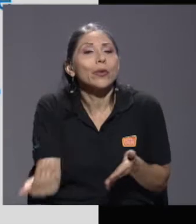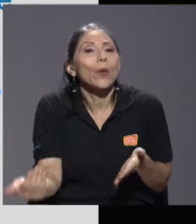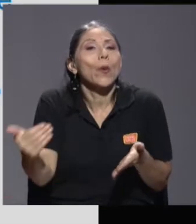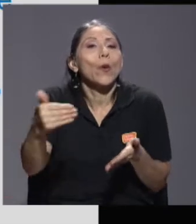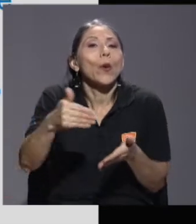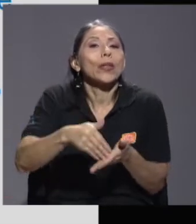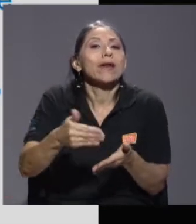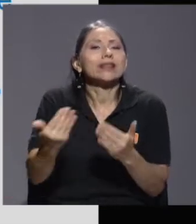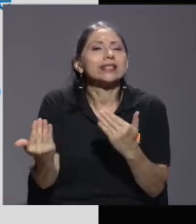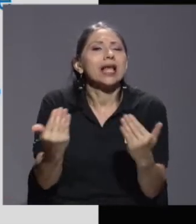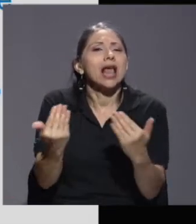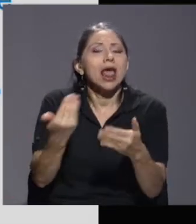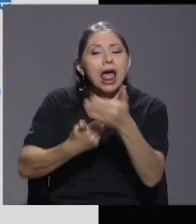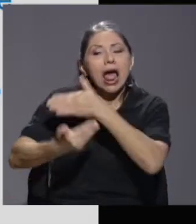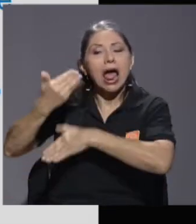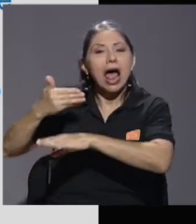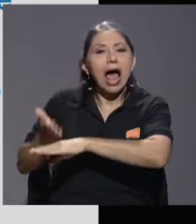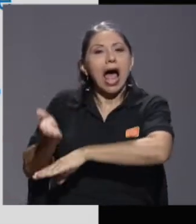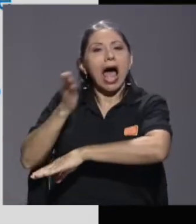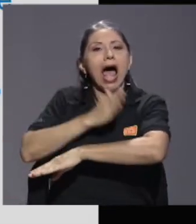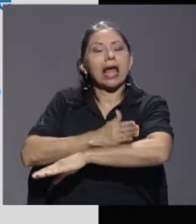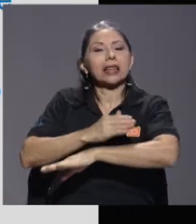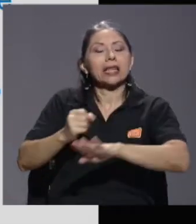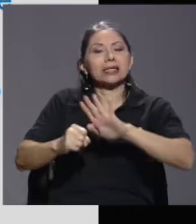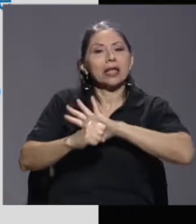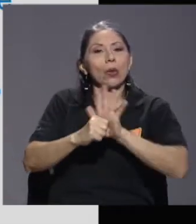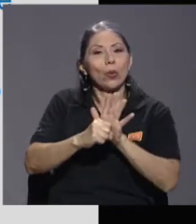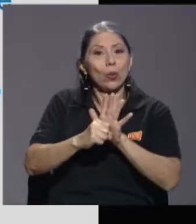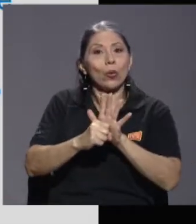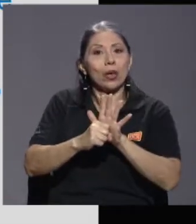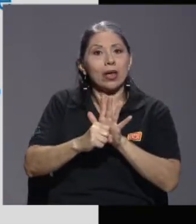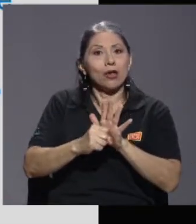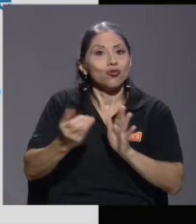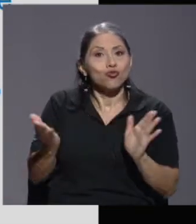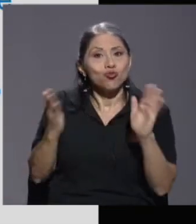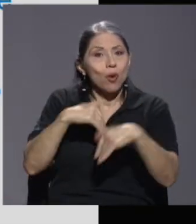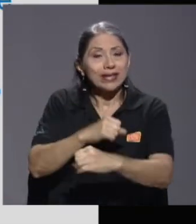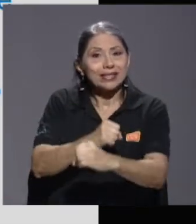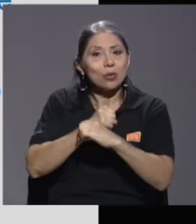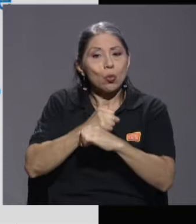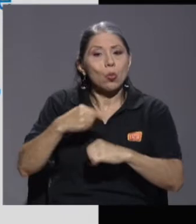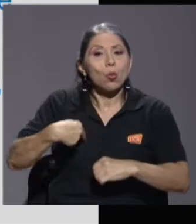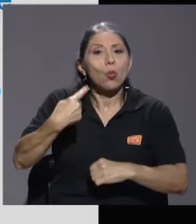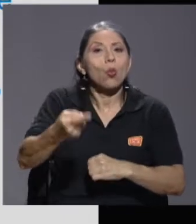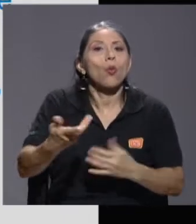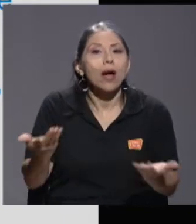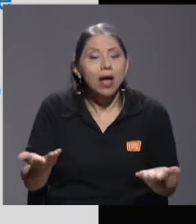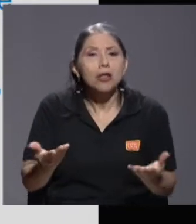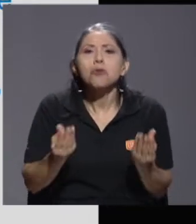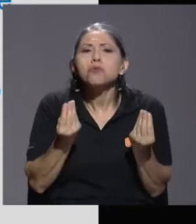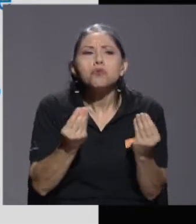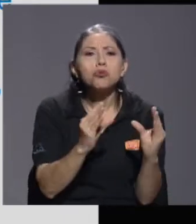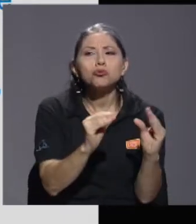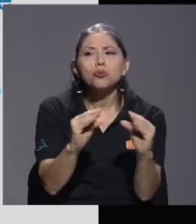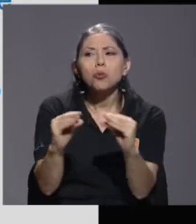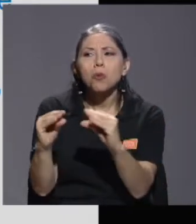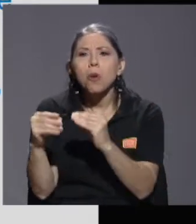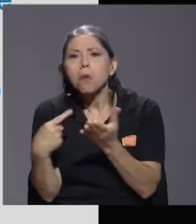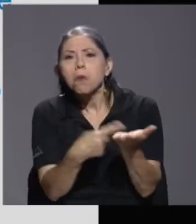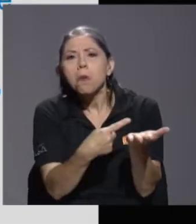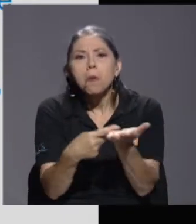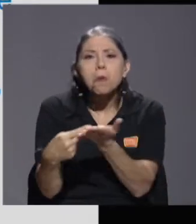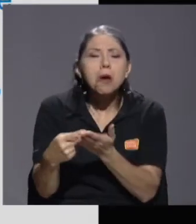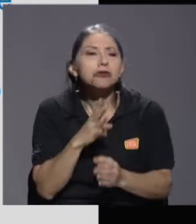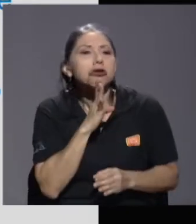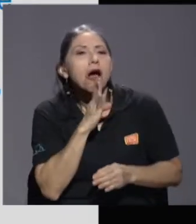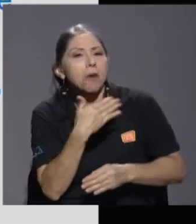antes de la situación de pandemia que vivimos en este momento. No hay certeza. Hay muchos comentarios, muchos planteamientos, vacunas